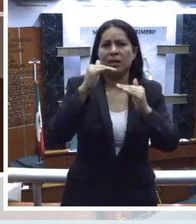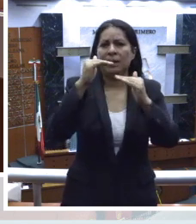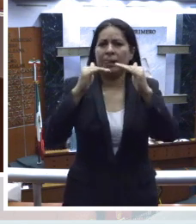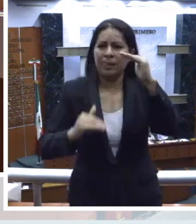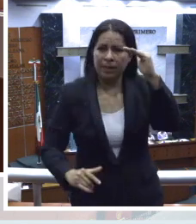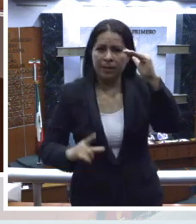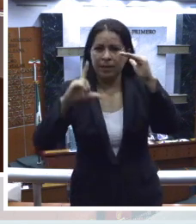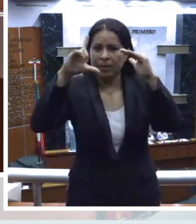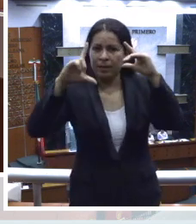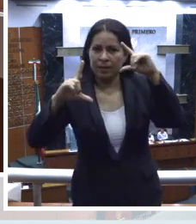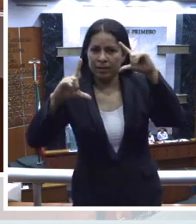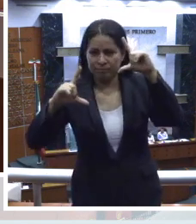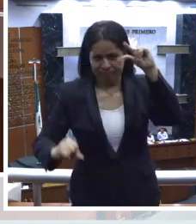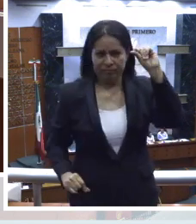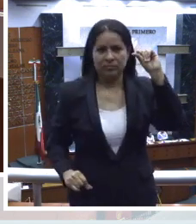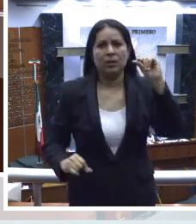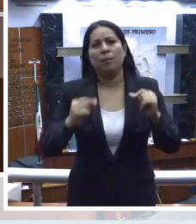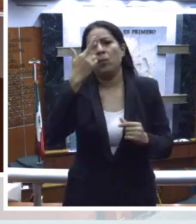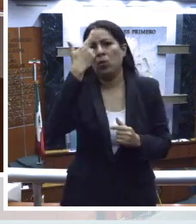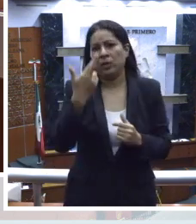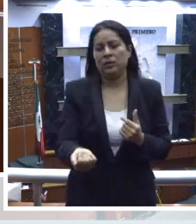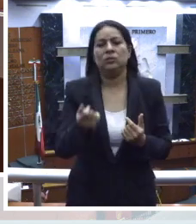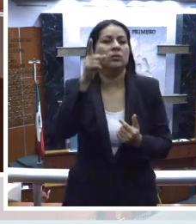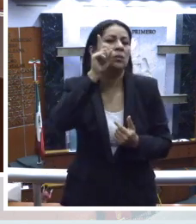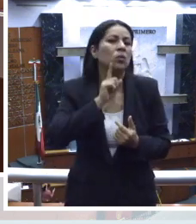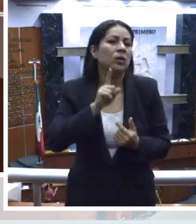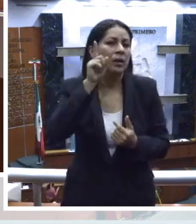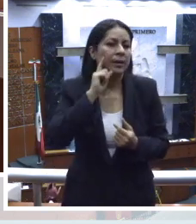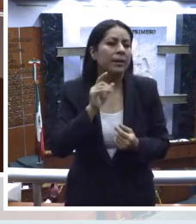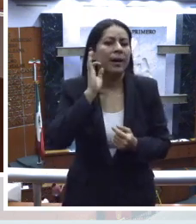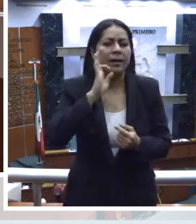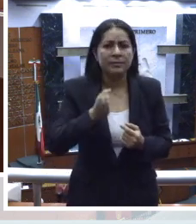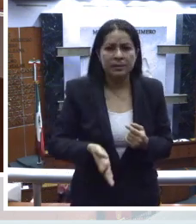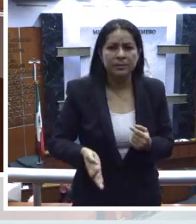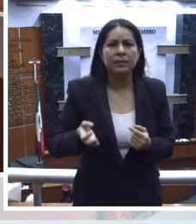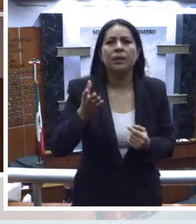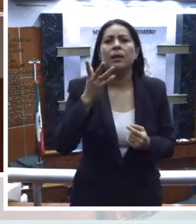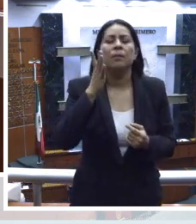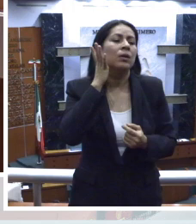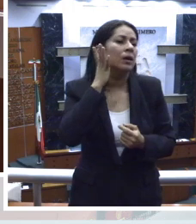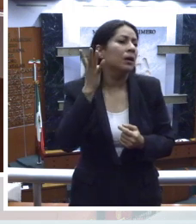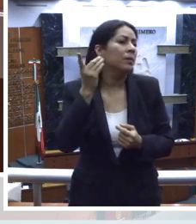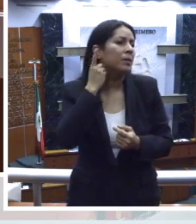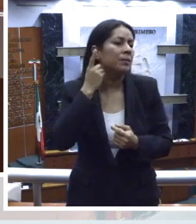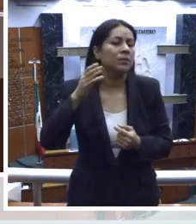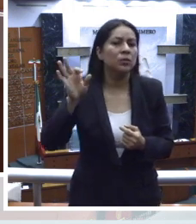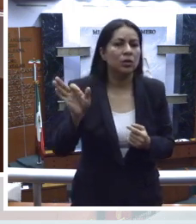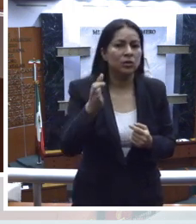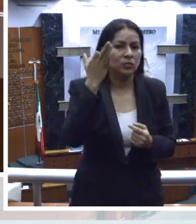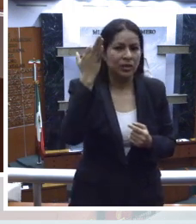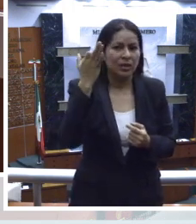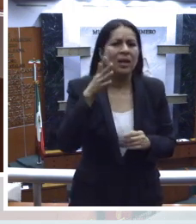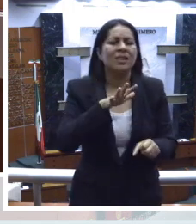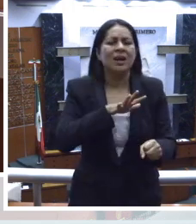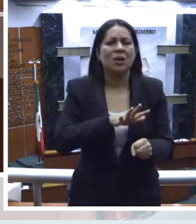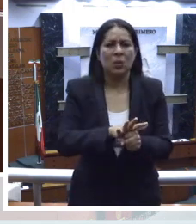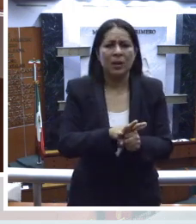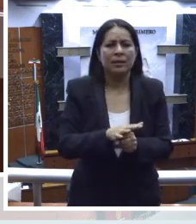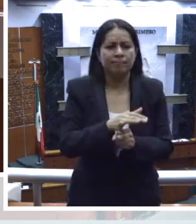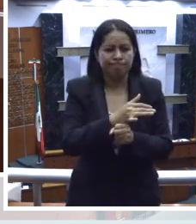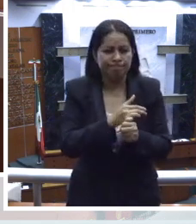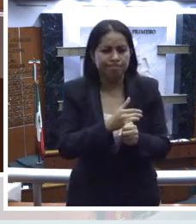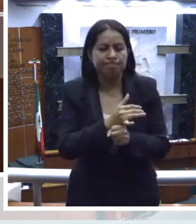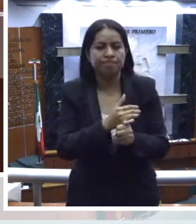salarial por razones de género, aprobada por el Honorable Congreso de la Unión, la cual se